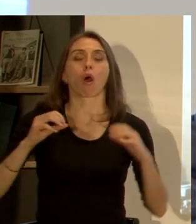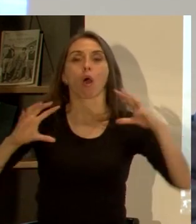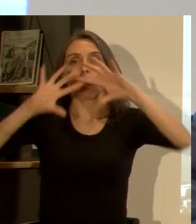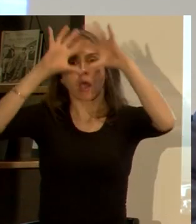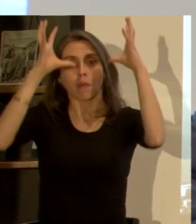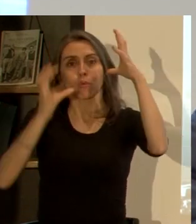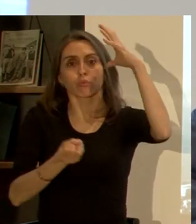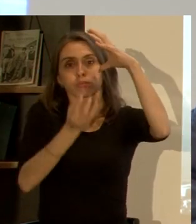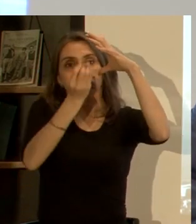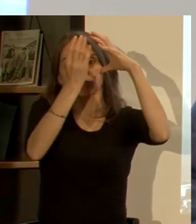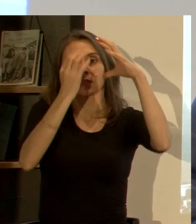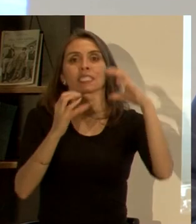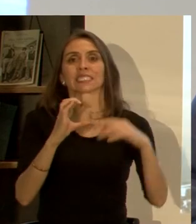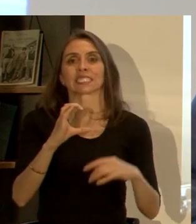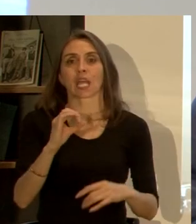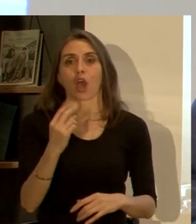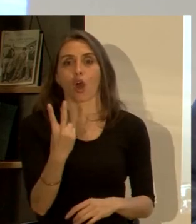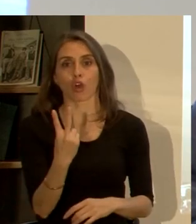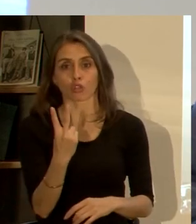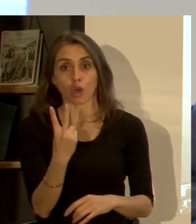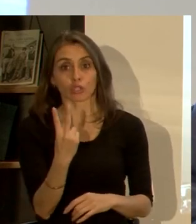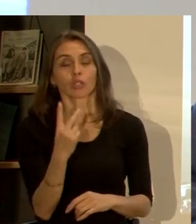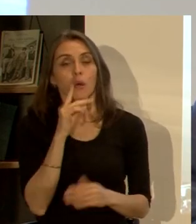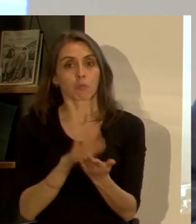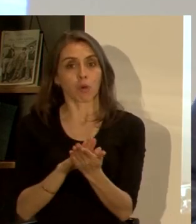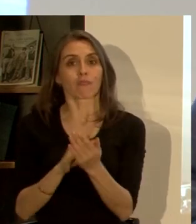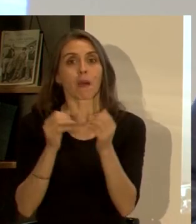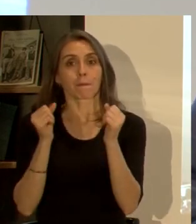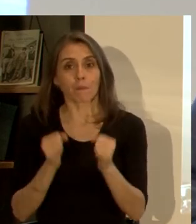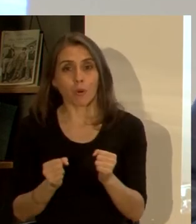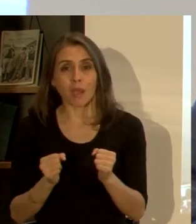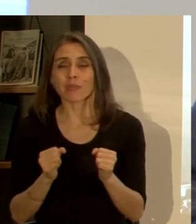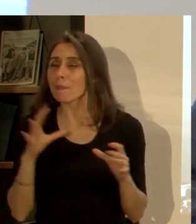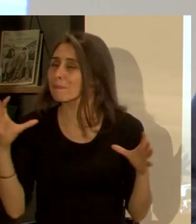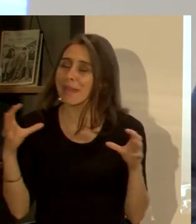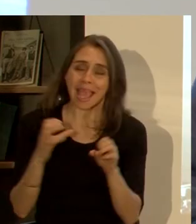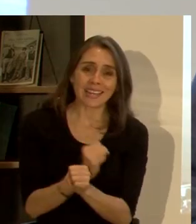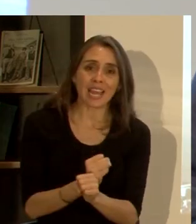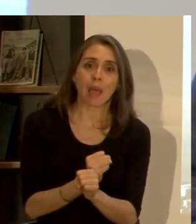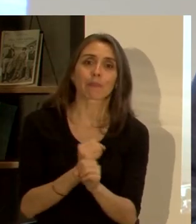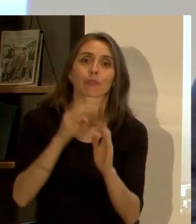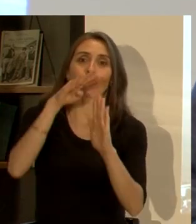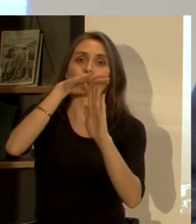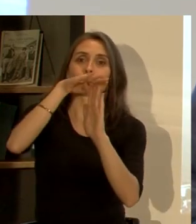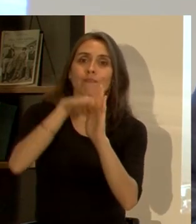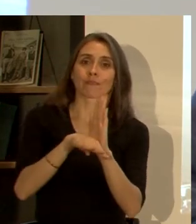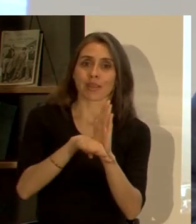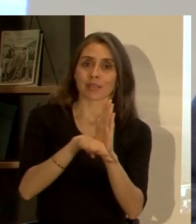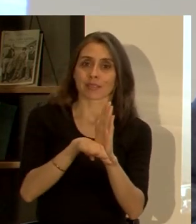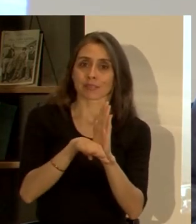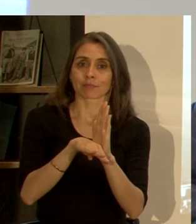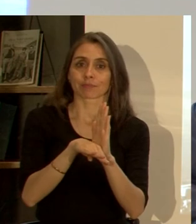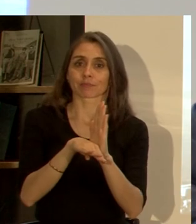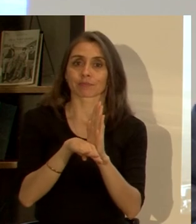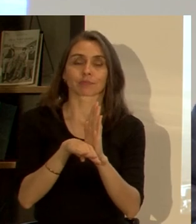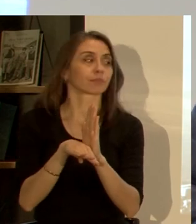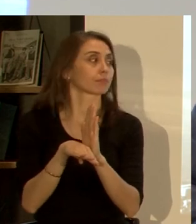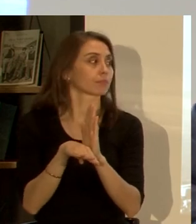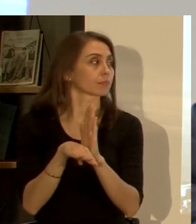la atmósfera pero también hay evidencia de si podemos acelerar las acciones de pasar entre las